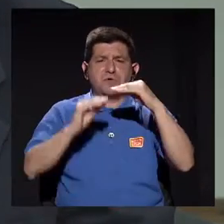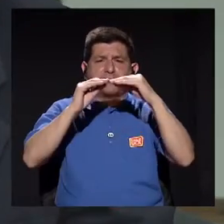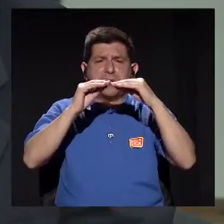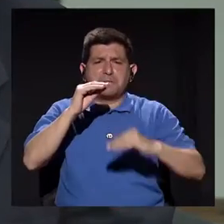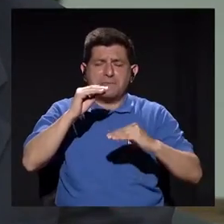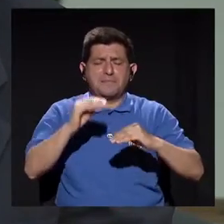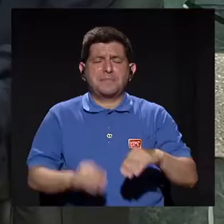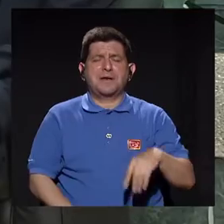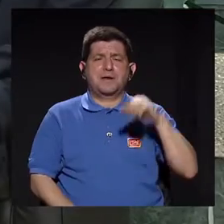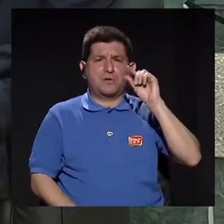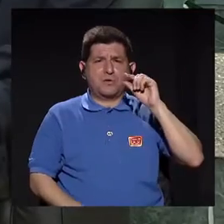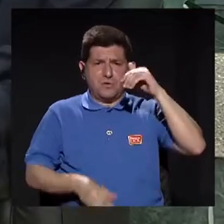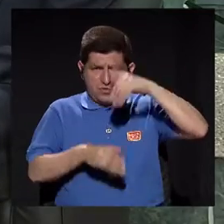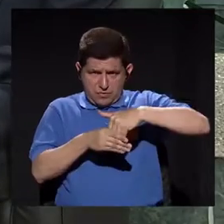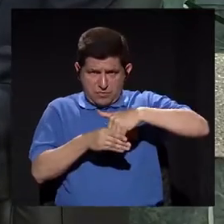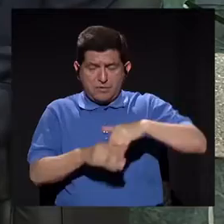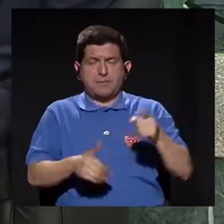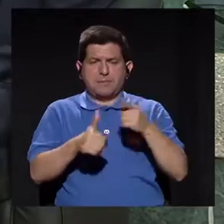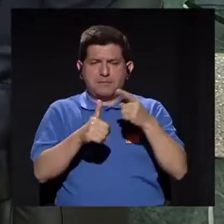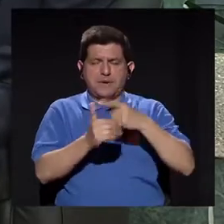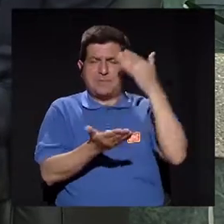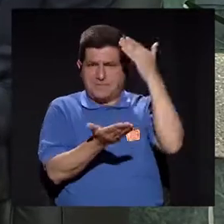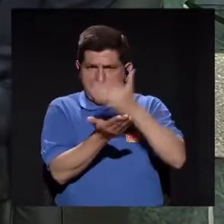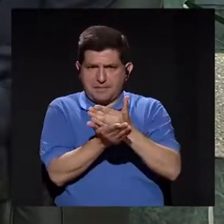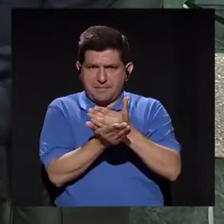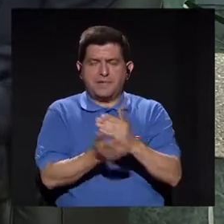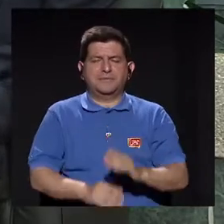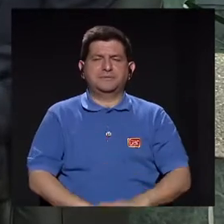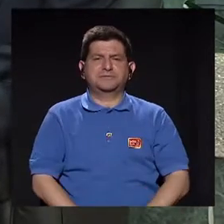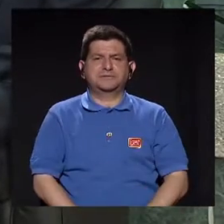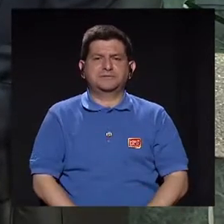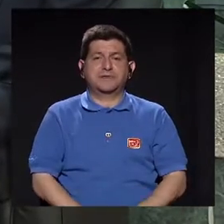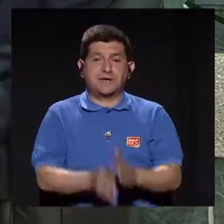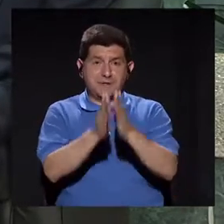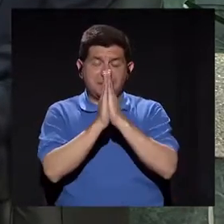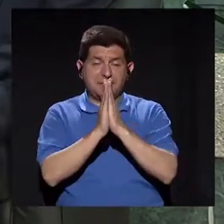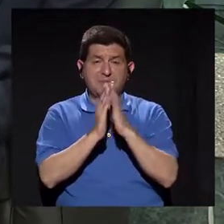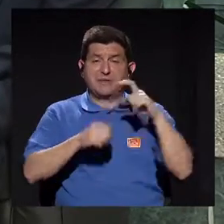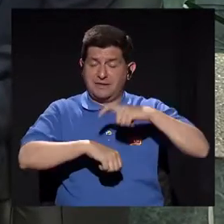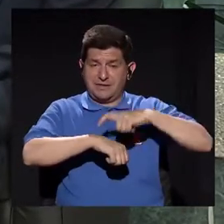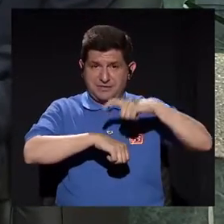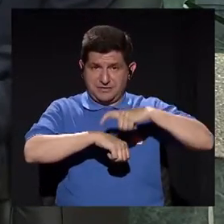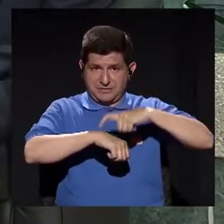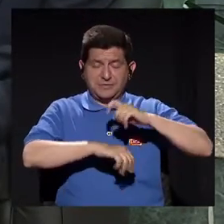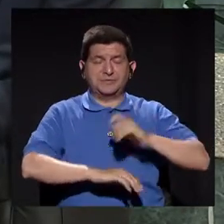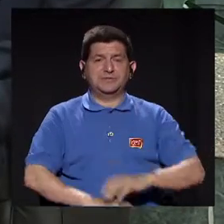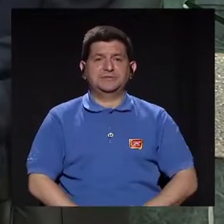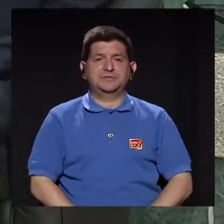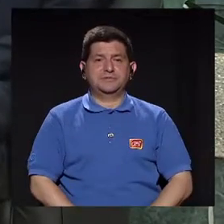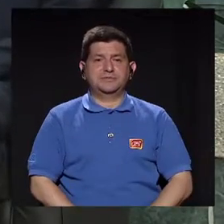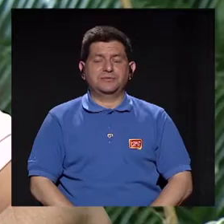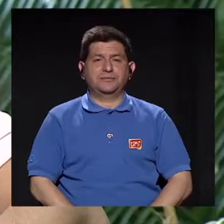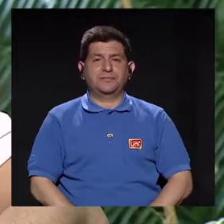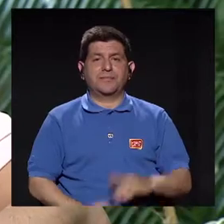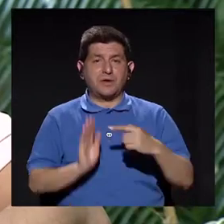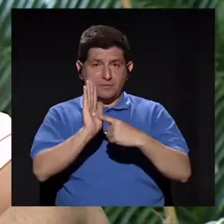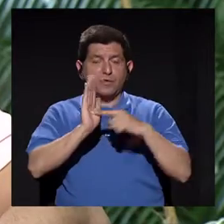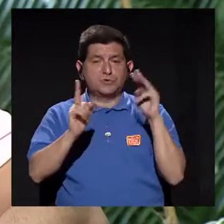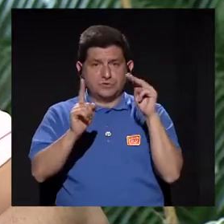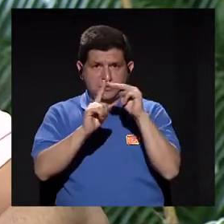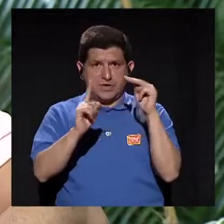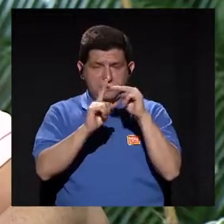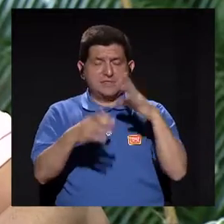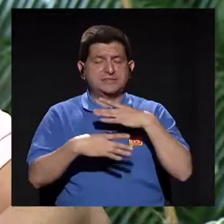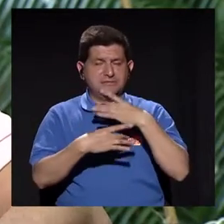forma mínimamente invasiva. Doctor, vamos a ir a una primera pausa que me están pidiendo pues hacer un pequeño corte en este momento para unos mensajes